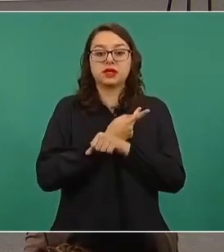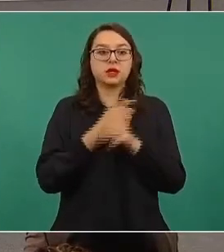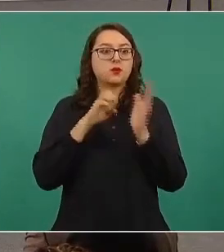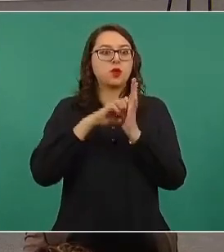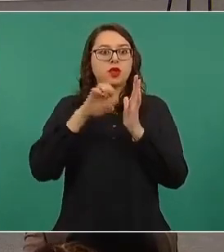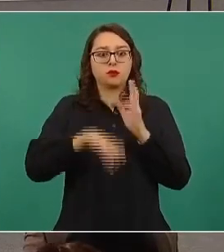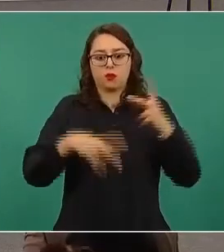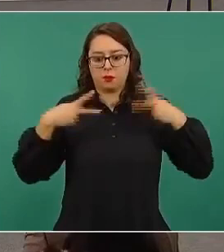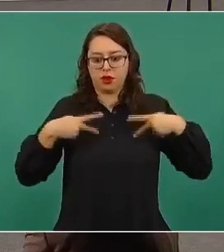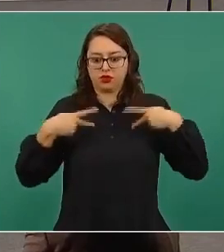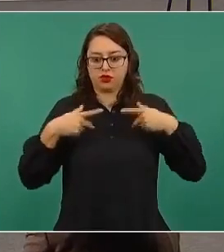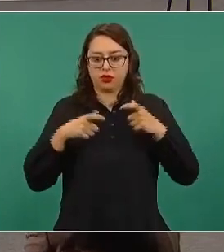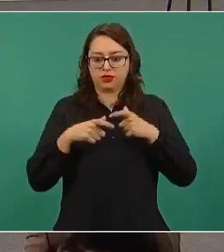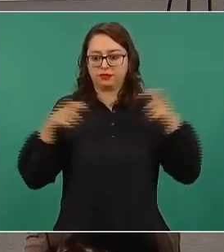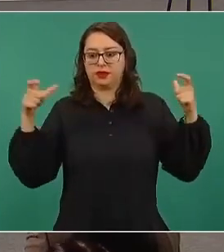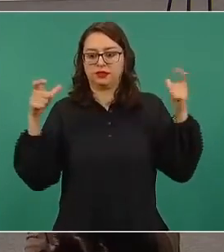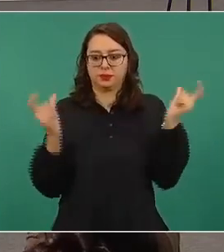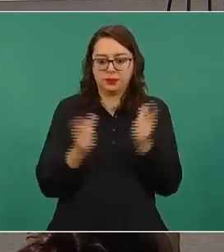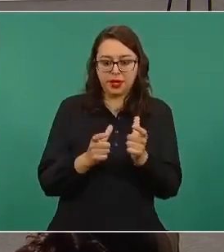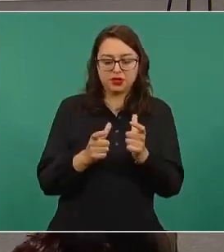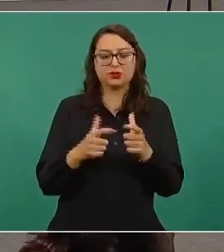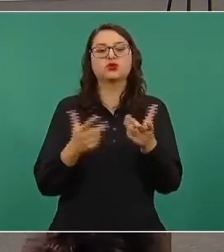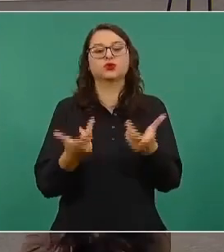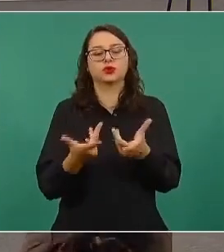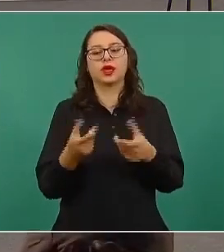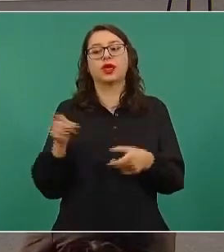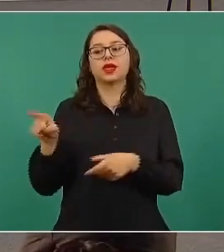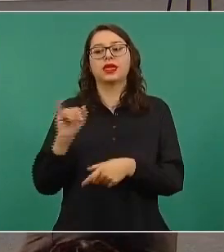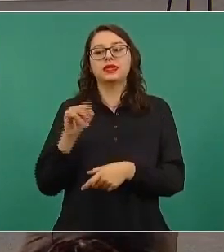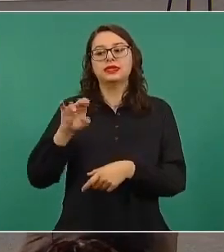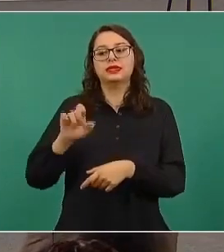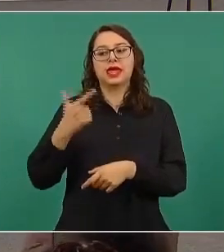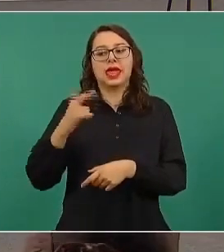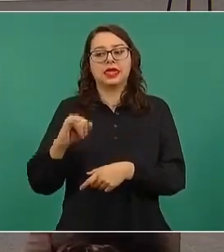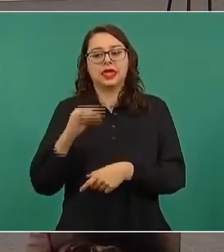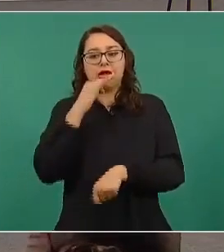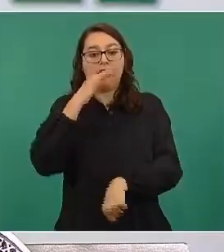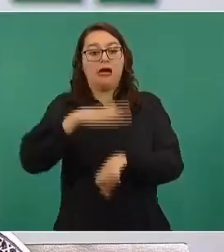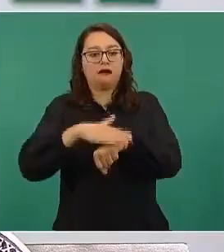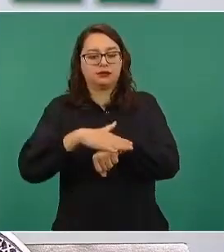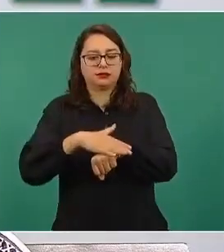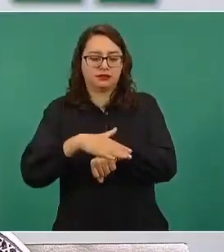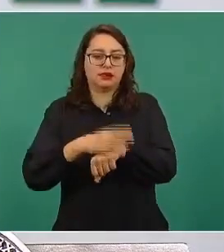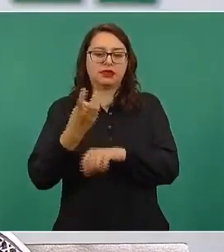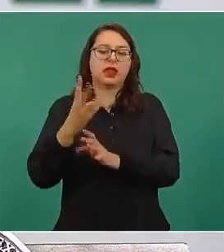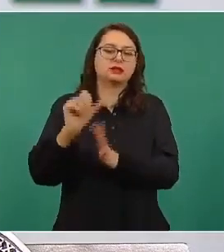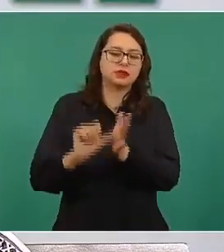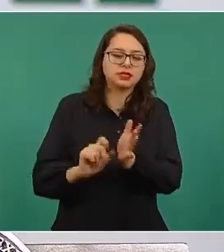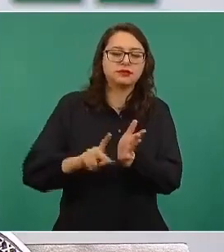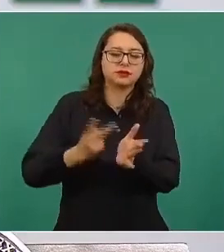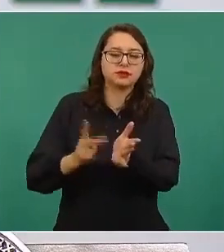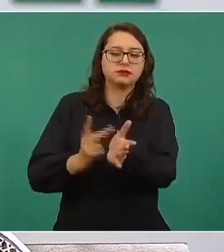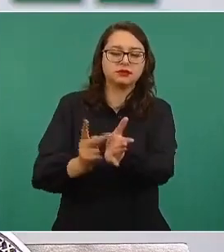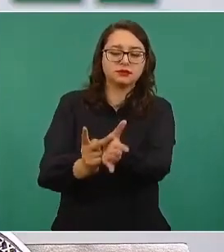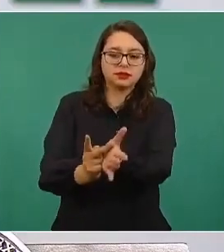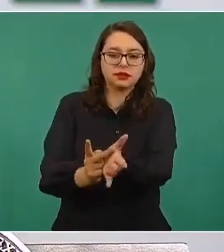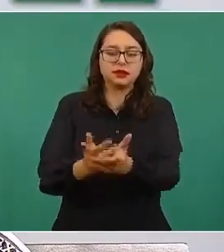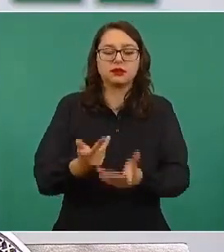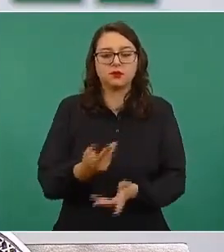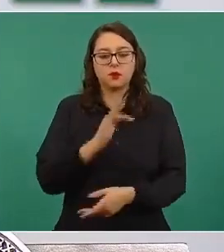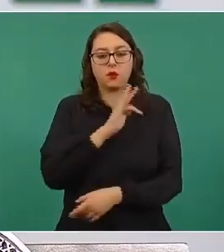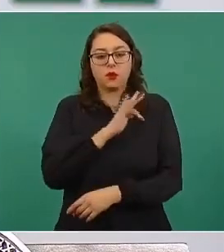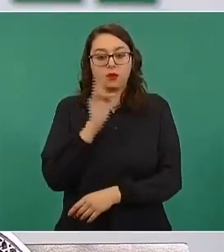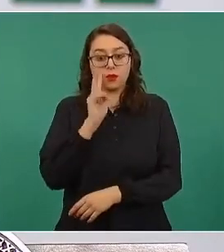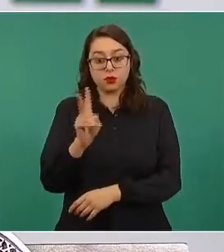se determina trimestralmente por el INEGI. Y tenemos aquí el ejemplo de, en la segunda columna del